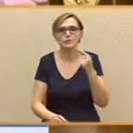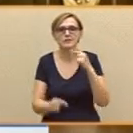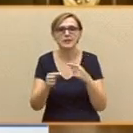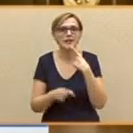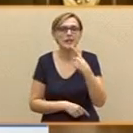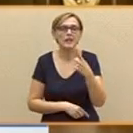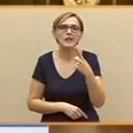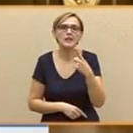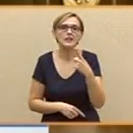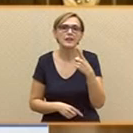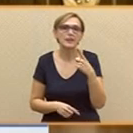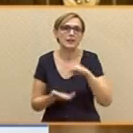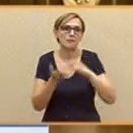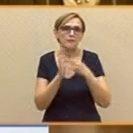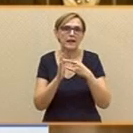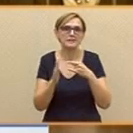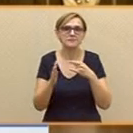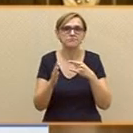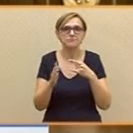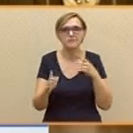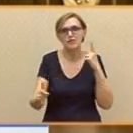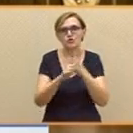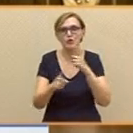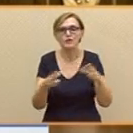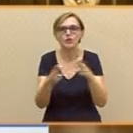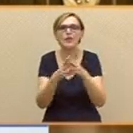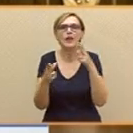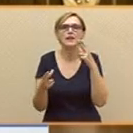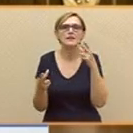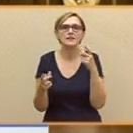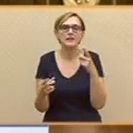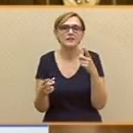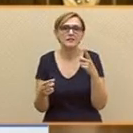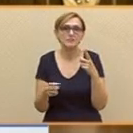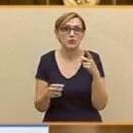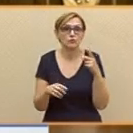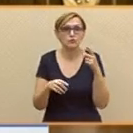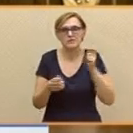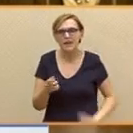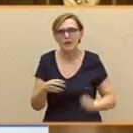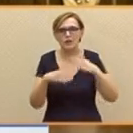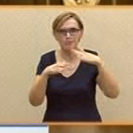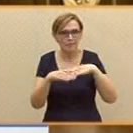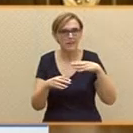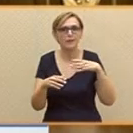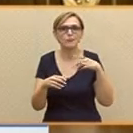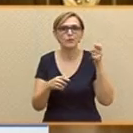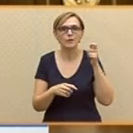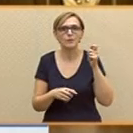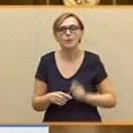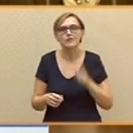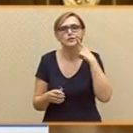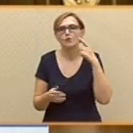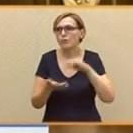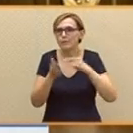del supuesto plan de choque social. No se establece ningún compromiso sobre el salario mínimo interprofesional, ni hay un plan de renta garantizada que